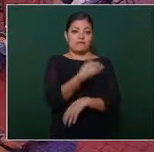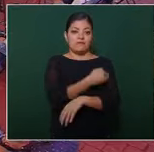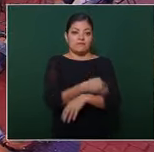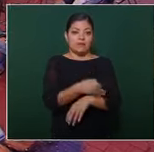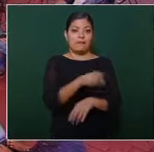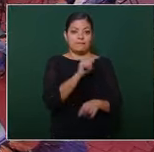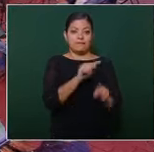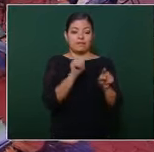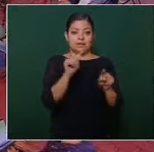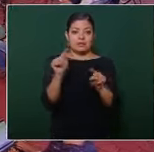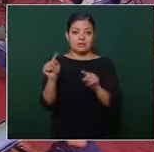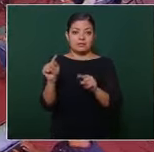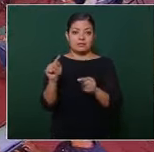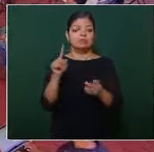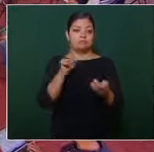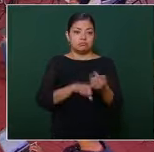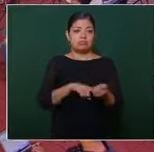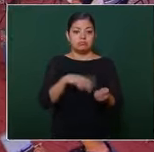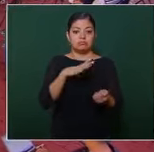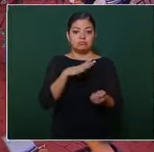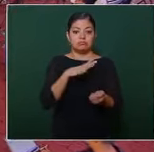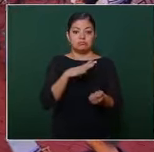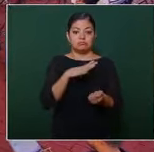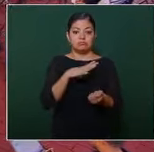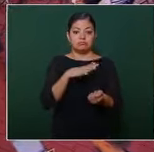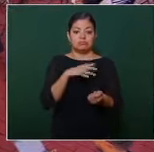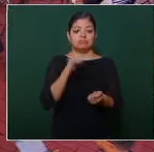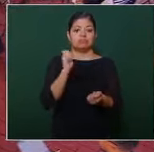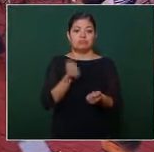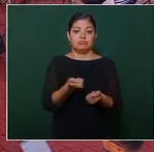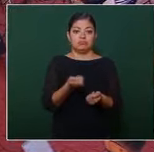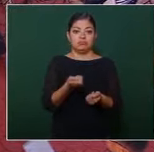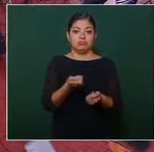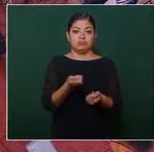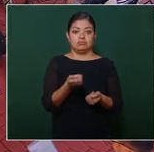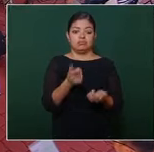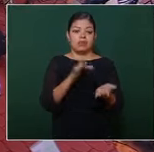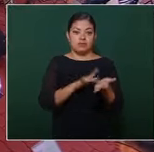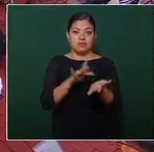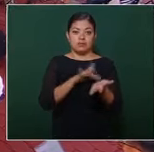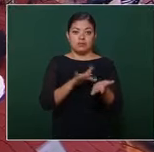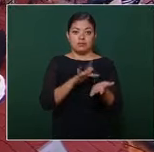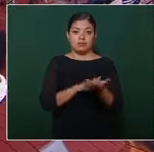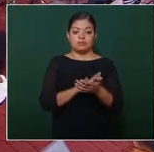están recibiendo este apoyo